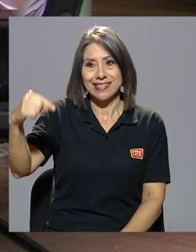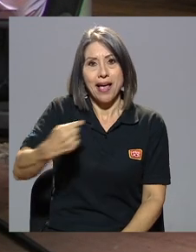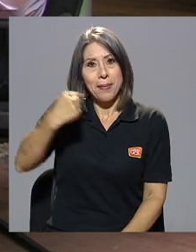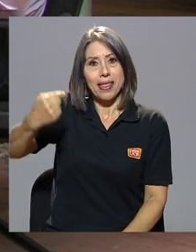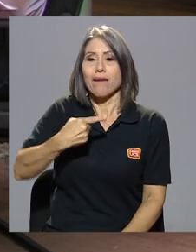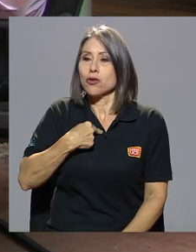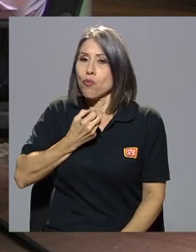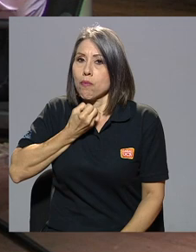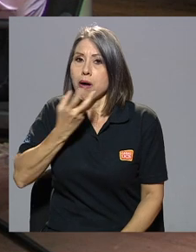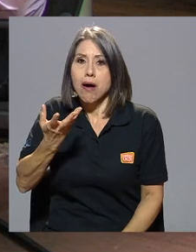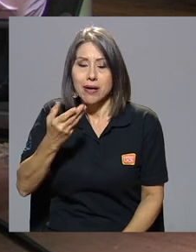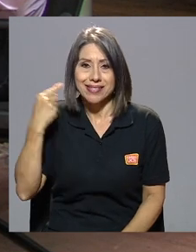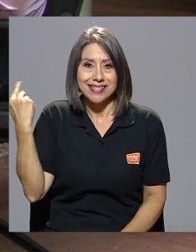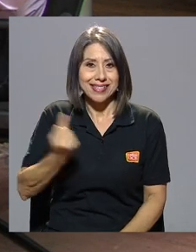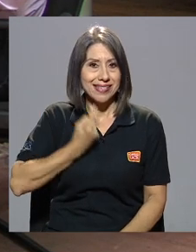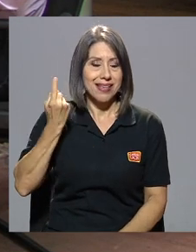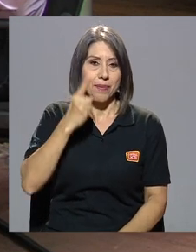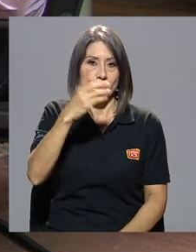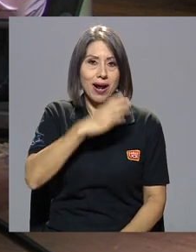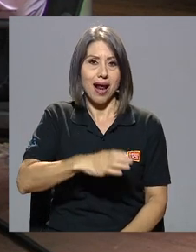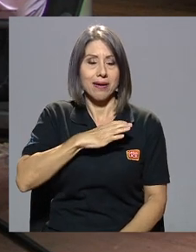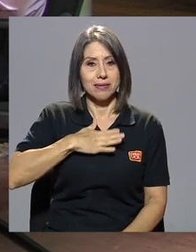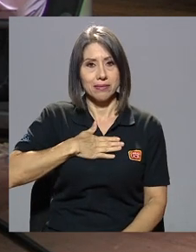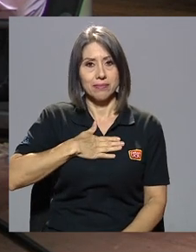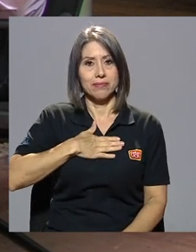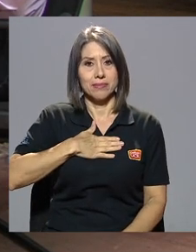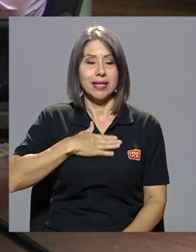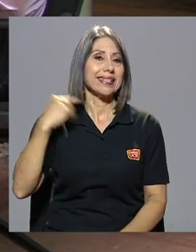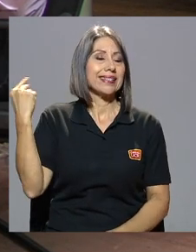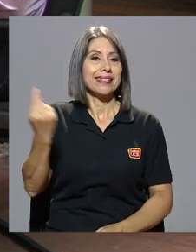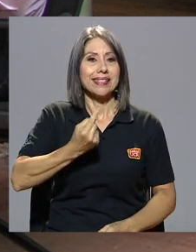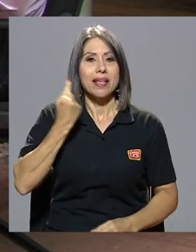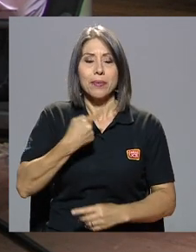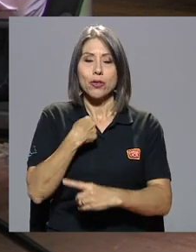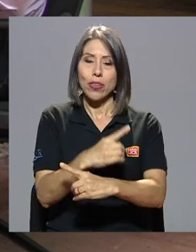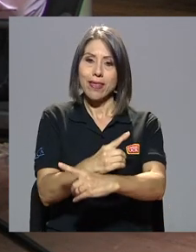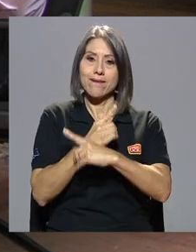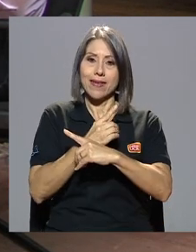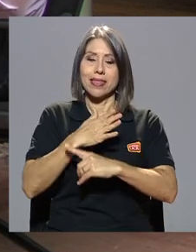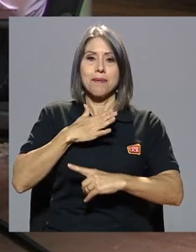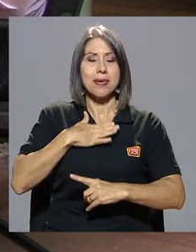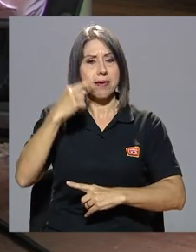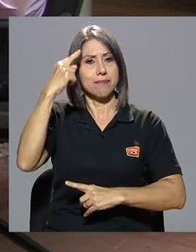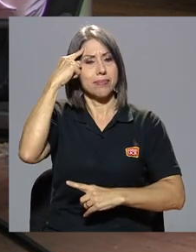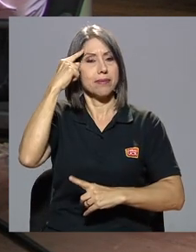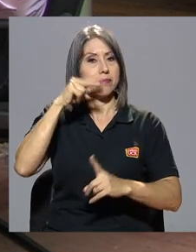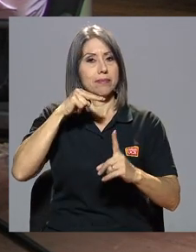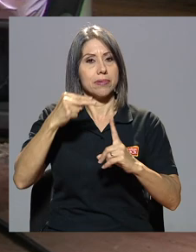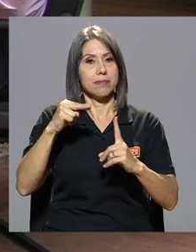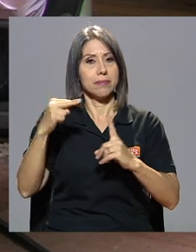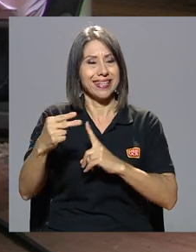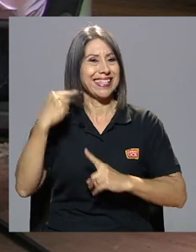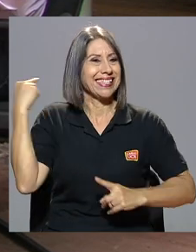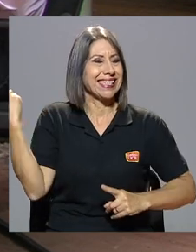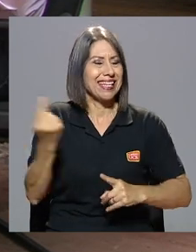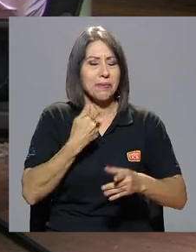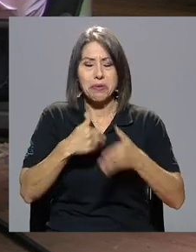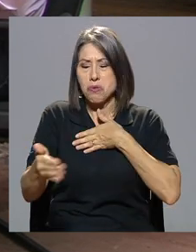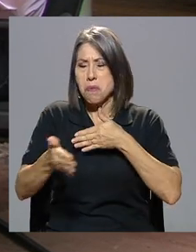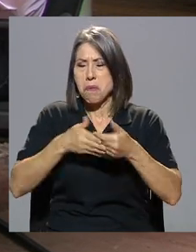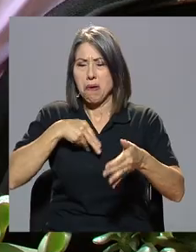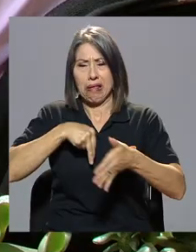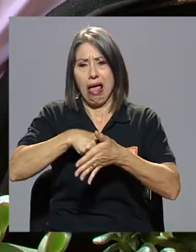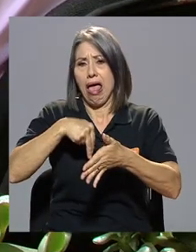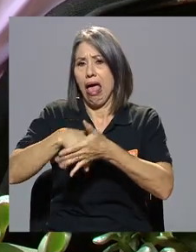me sentí atacado. Y esa ha sido siempre una característica mía. Siempre defendí mis puntos de vista, siempre contra